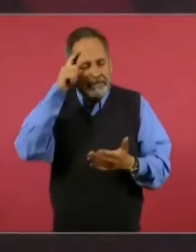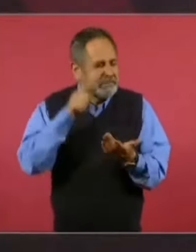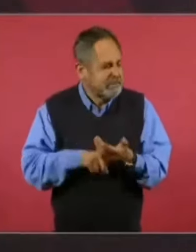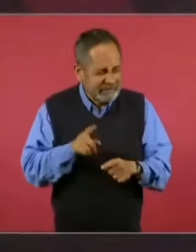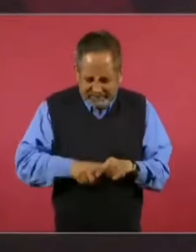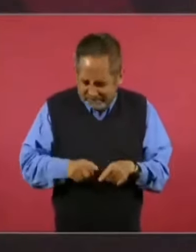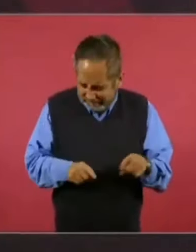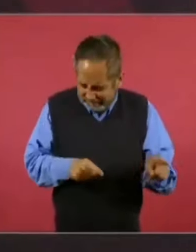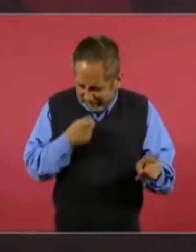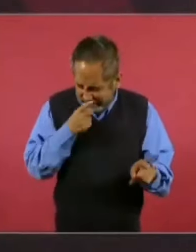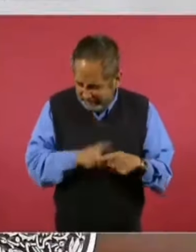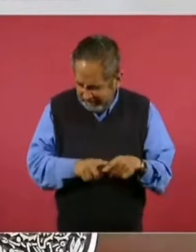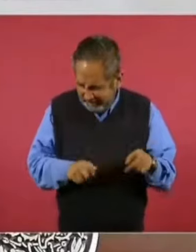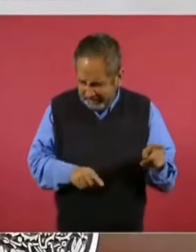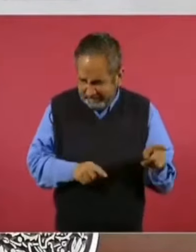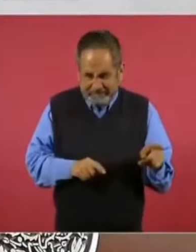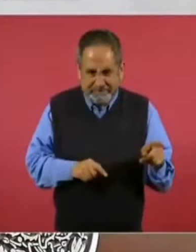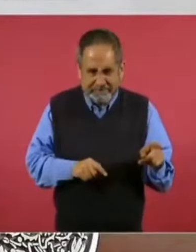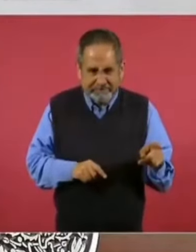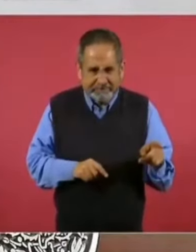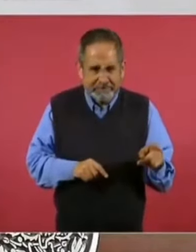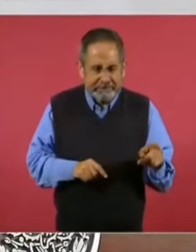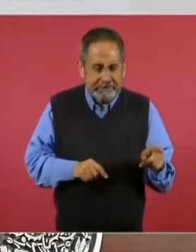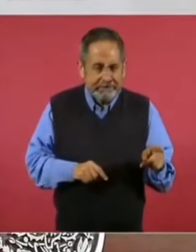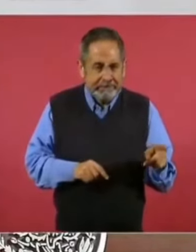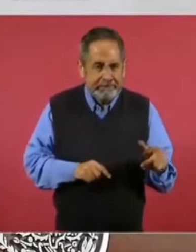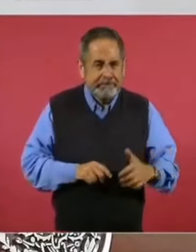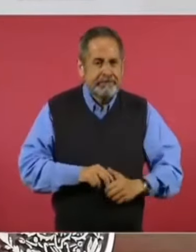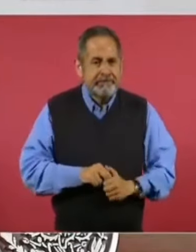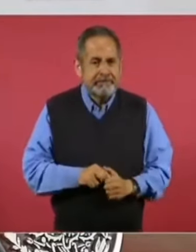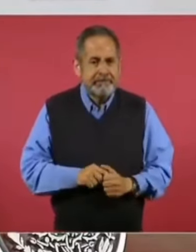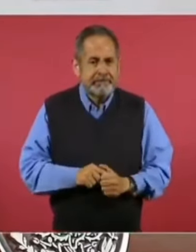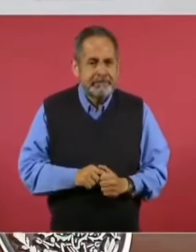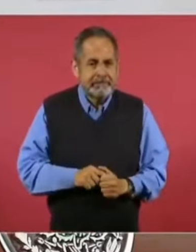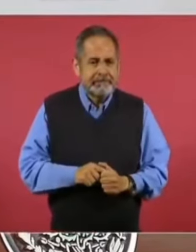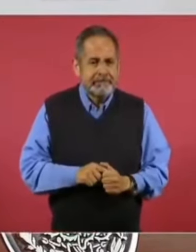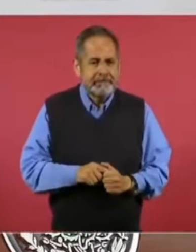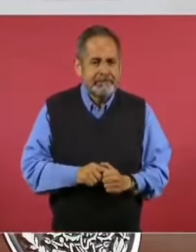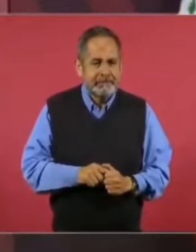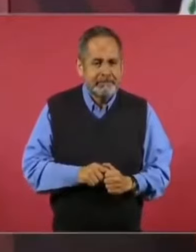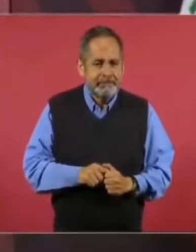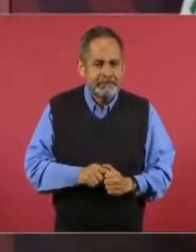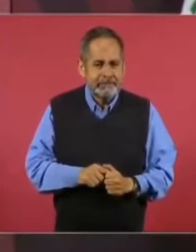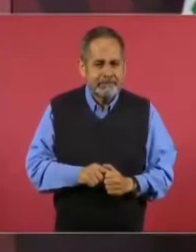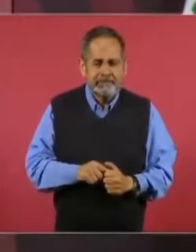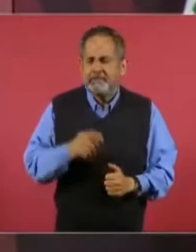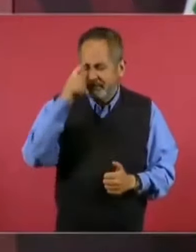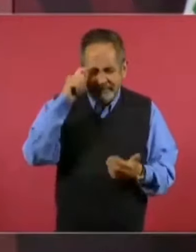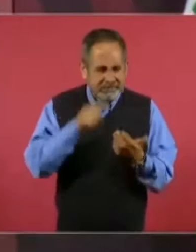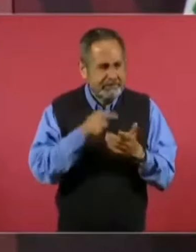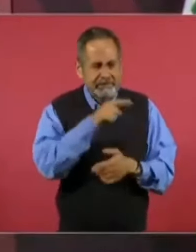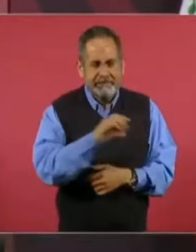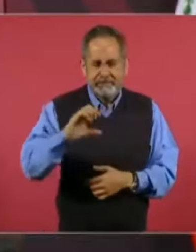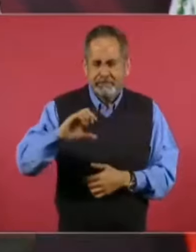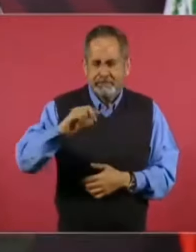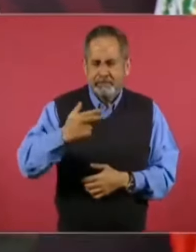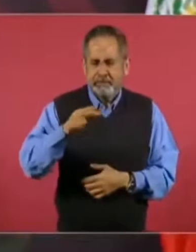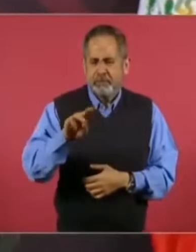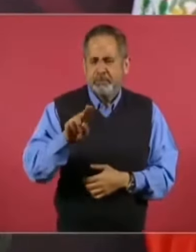Chumel que dijo que